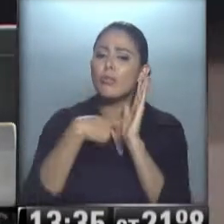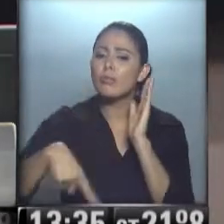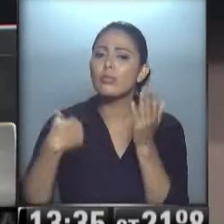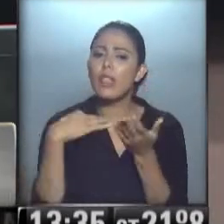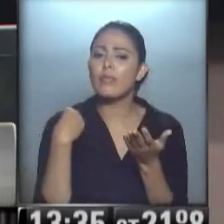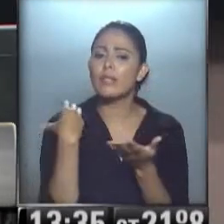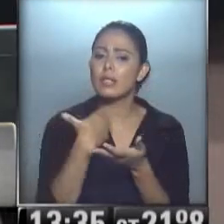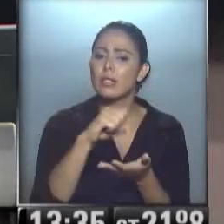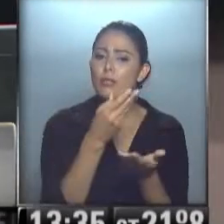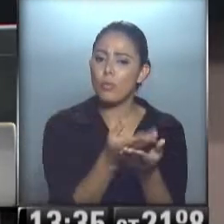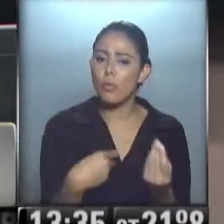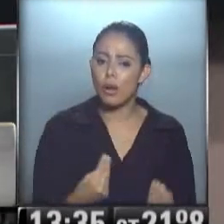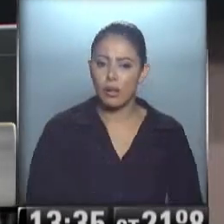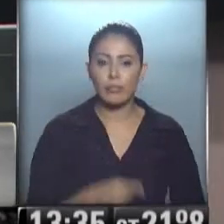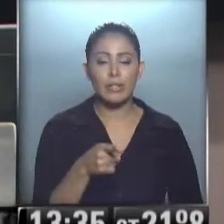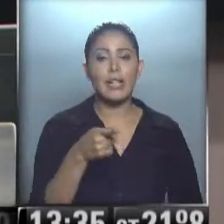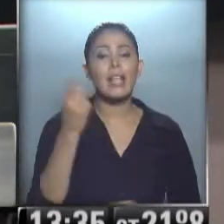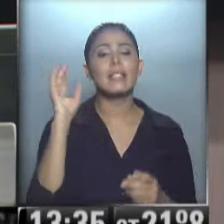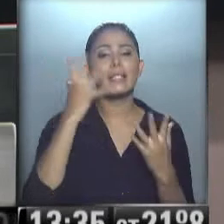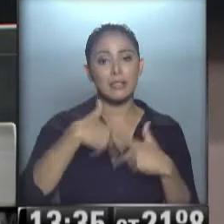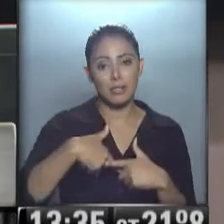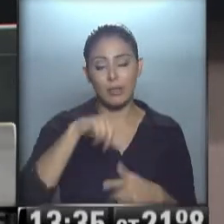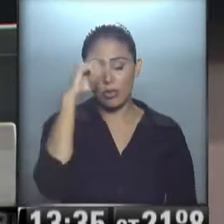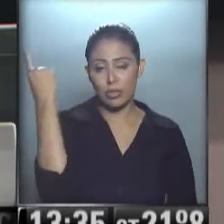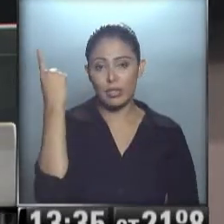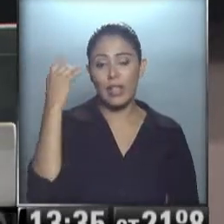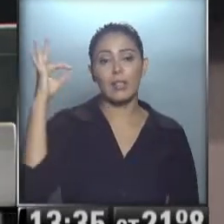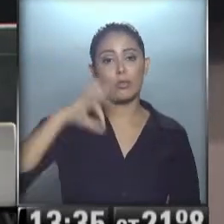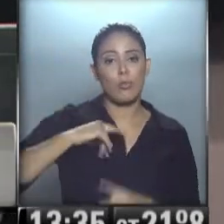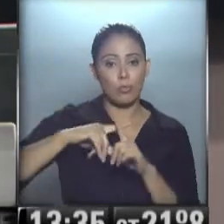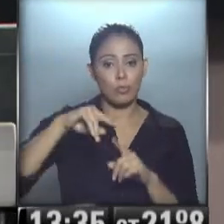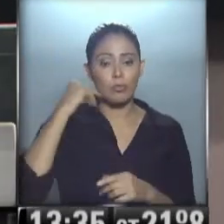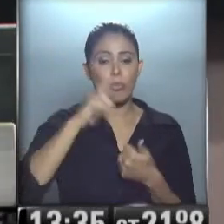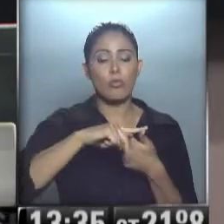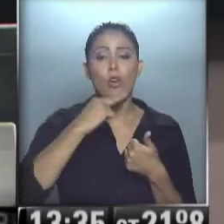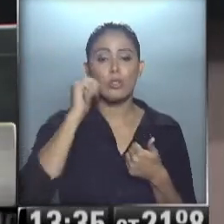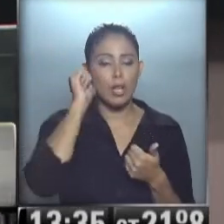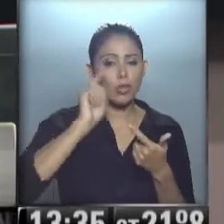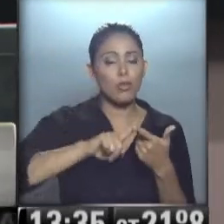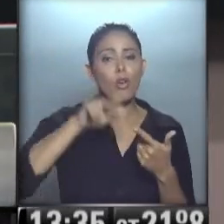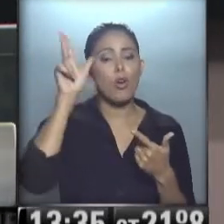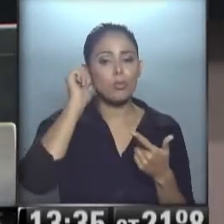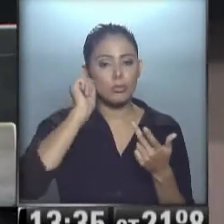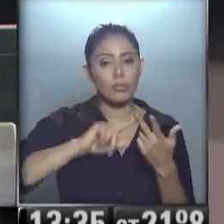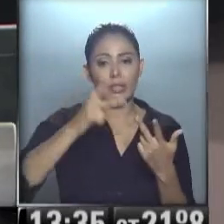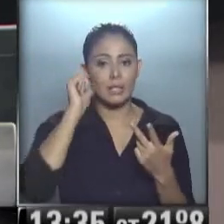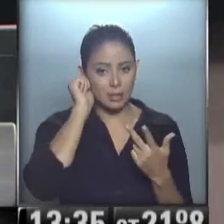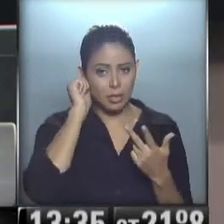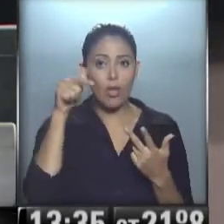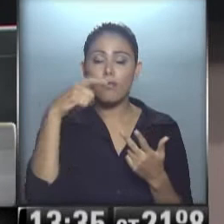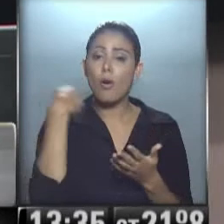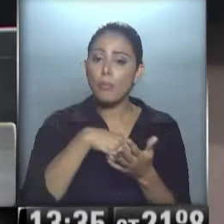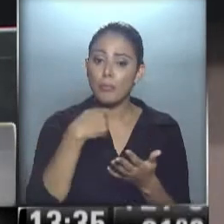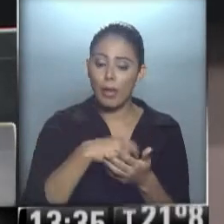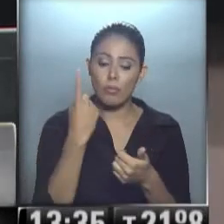Raúl está incorporado al Sistema Nacional de Asignaciones Familiares, tiene tres hijos, Facundo de 11, Lucas de 8, Juan Ignacio de 3. Te están pagando,